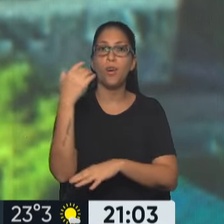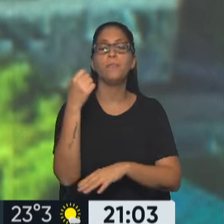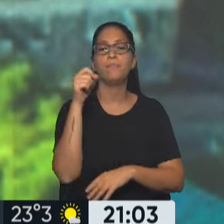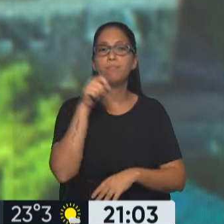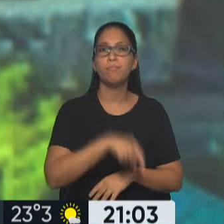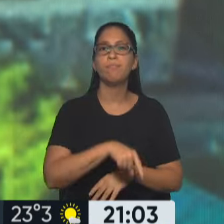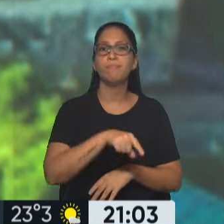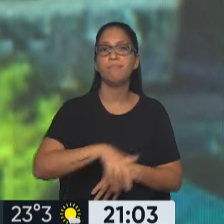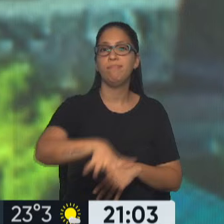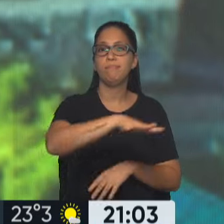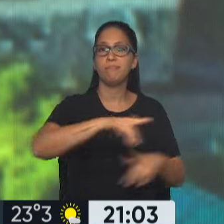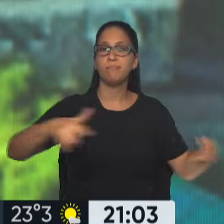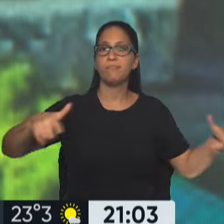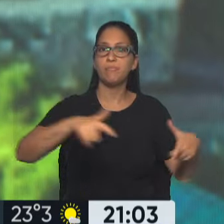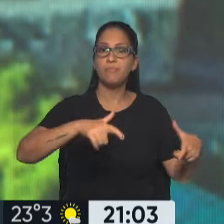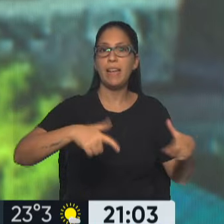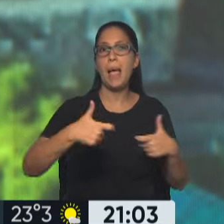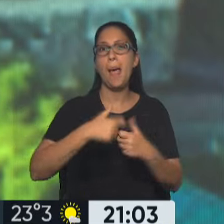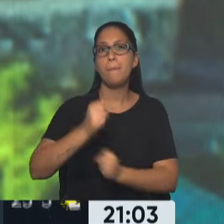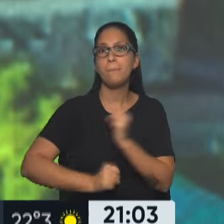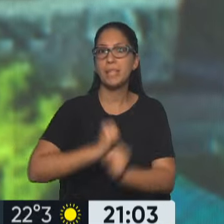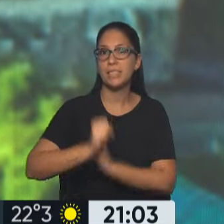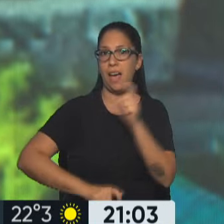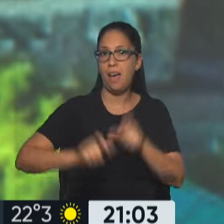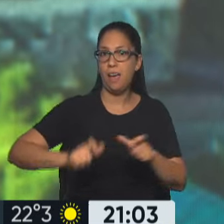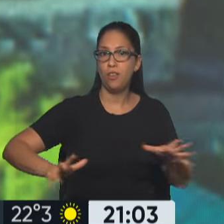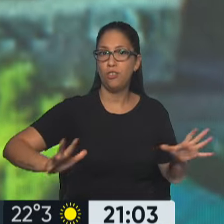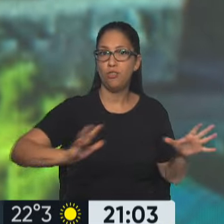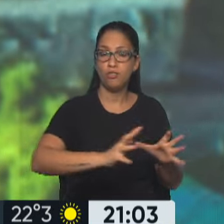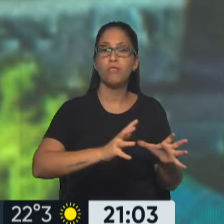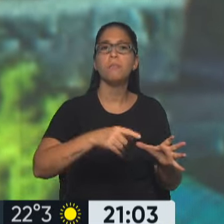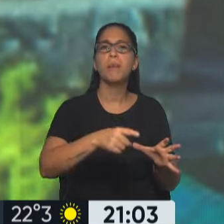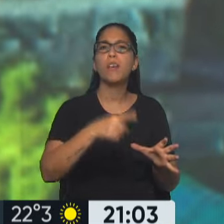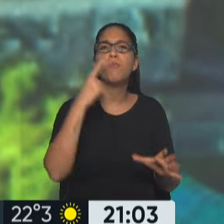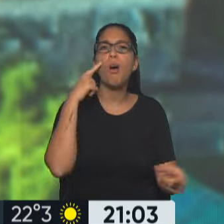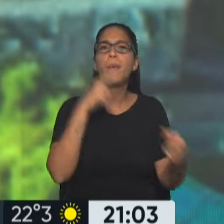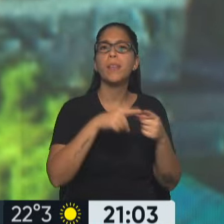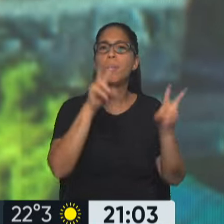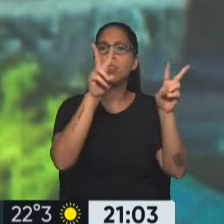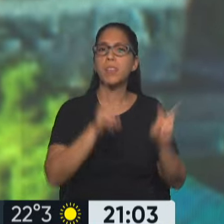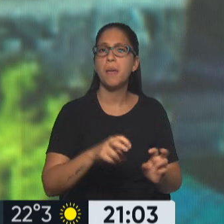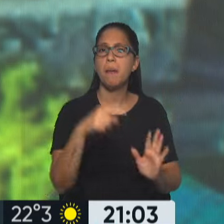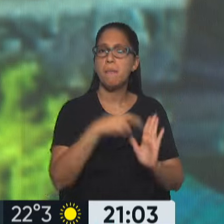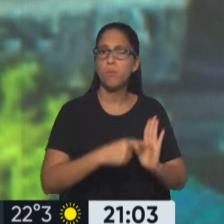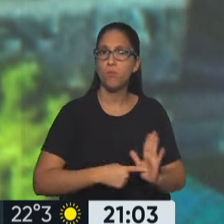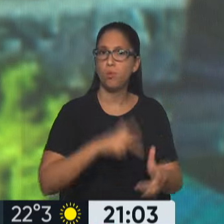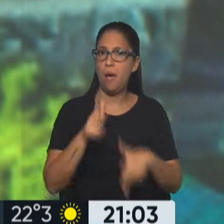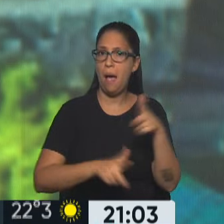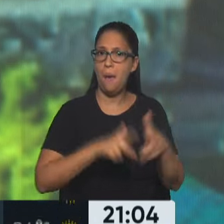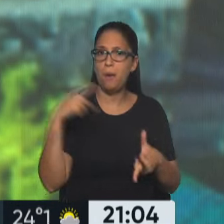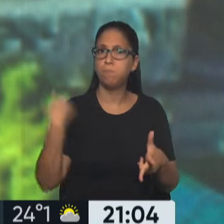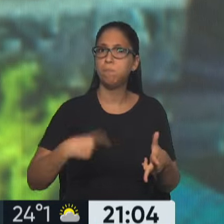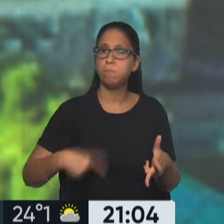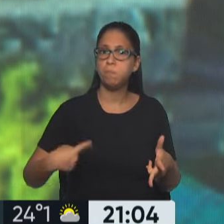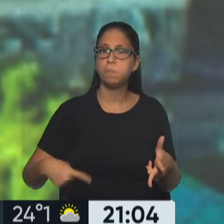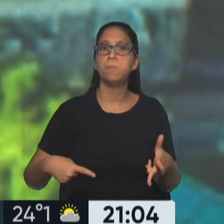reúne al Círculo Rojo de Empresarios. Ahora, ¿cuál es la agenda y qué temas van a estar tratándose ahí entre los